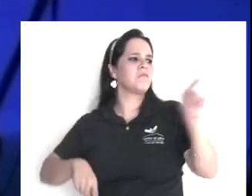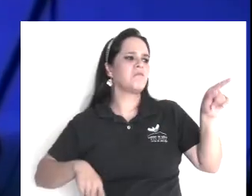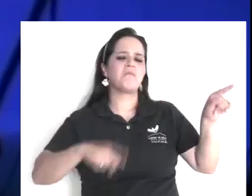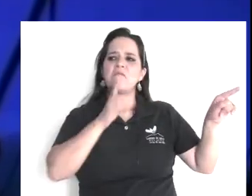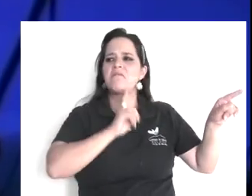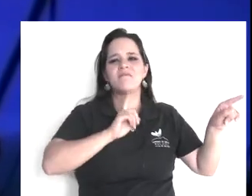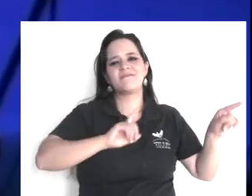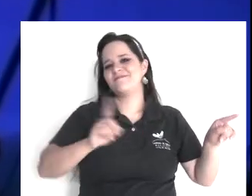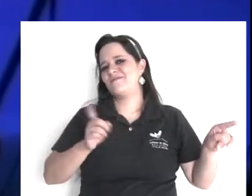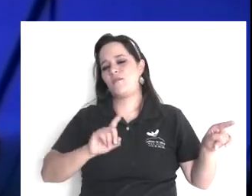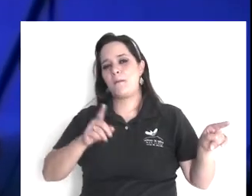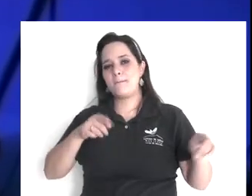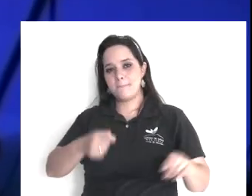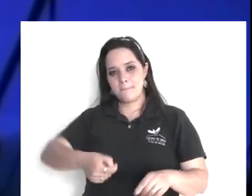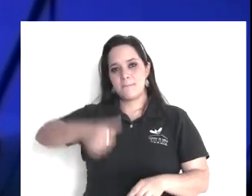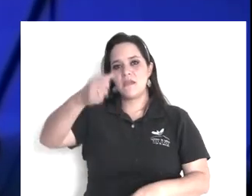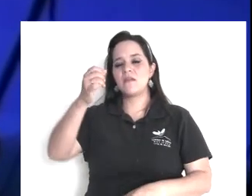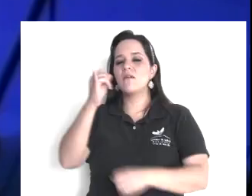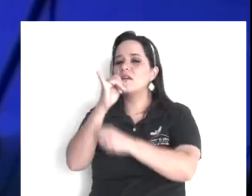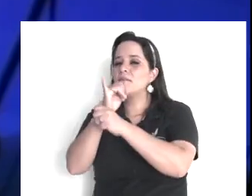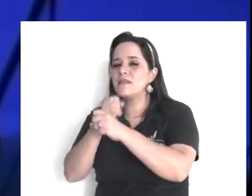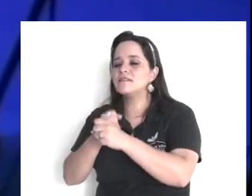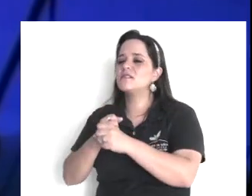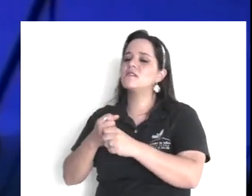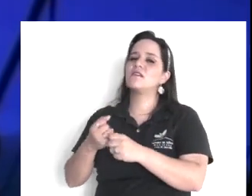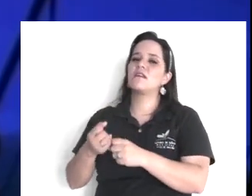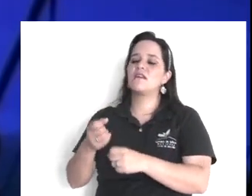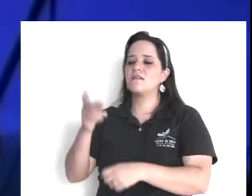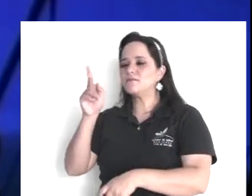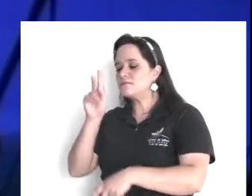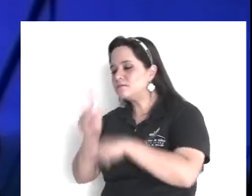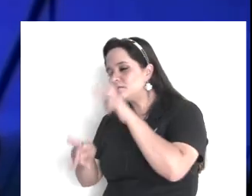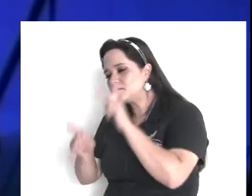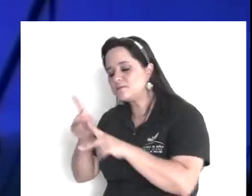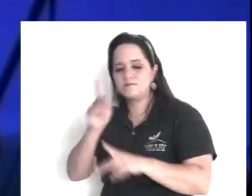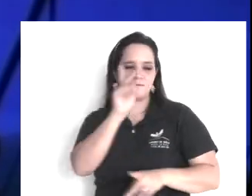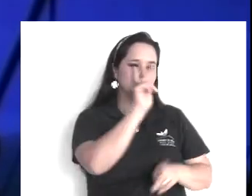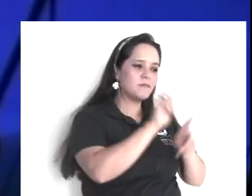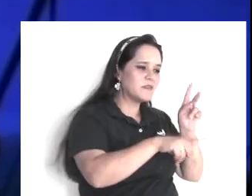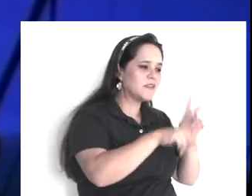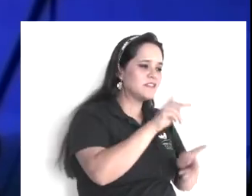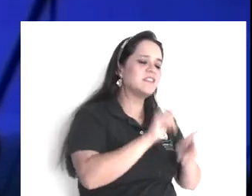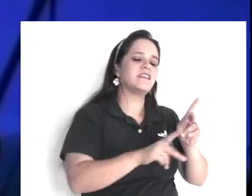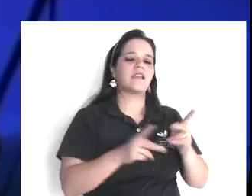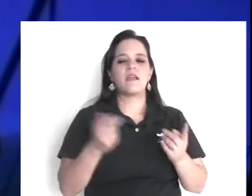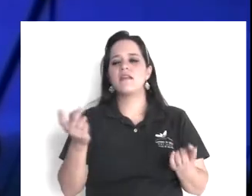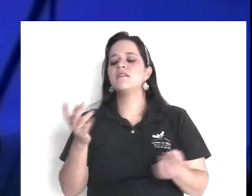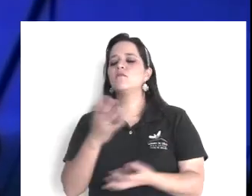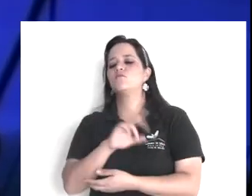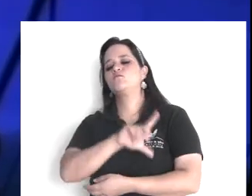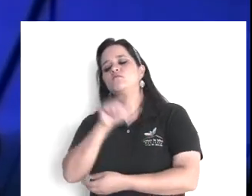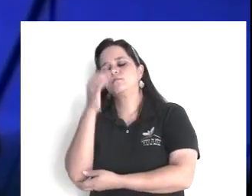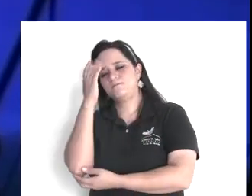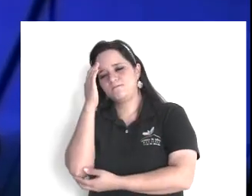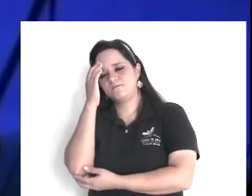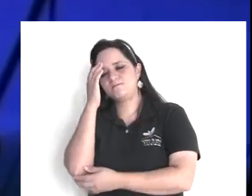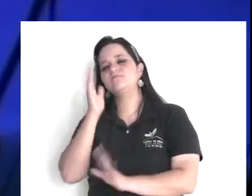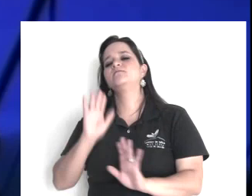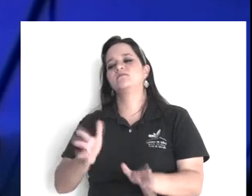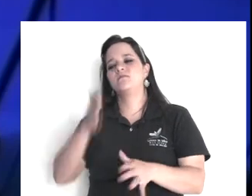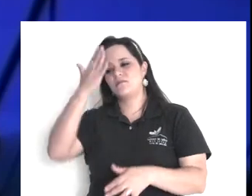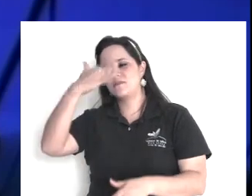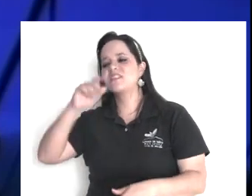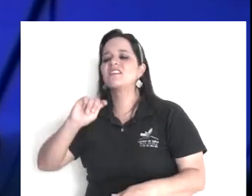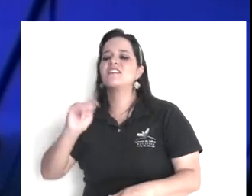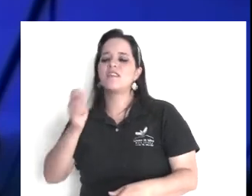no, porque, que tal, si hubiera otra versión, de la historia, que hemos escuchado, porque, que